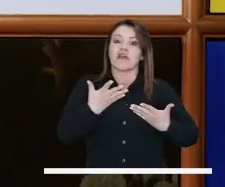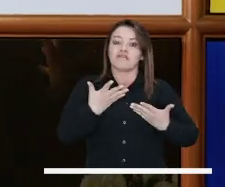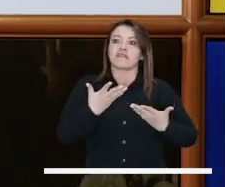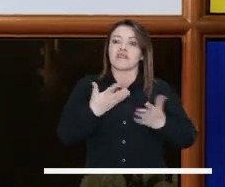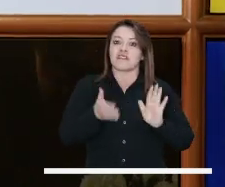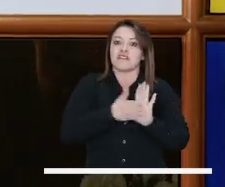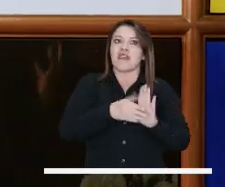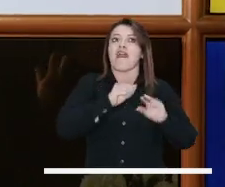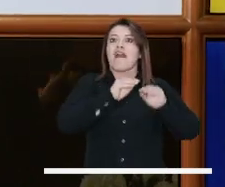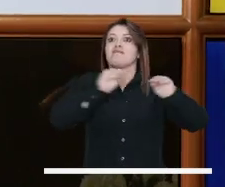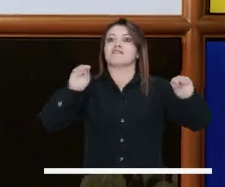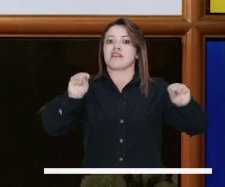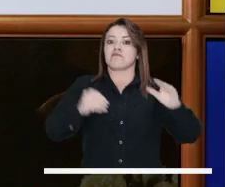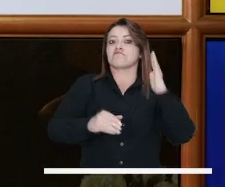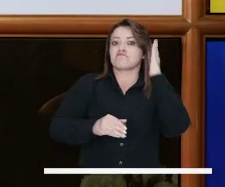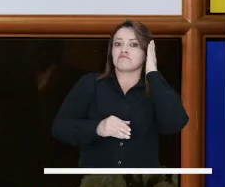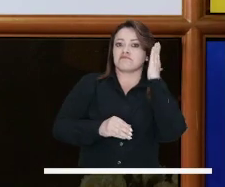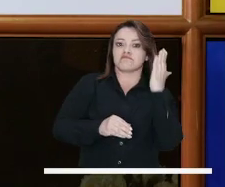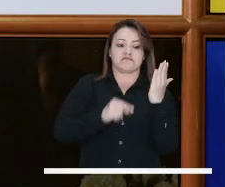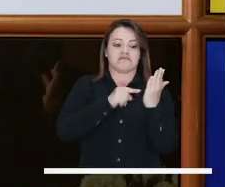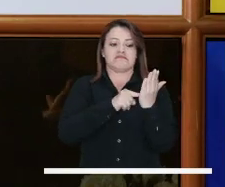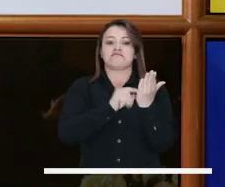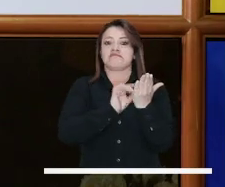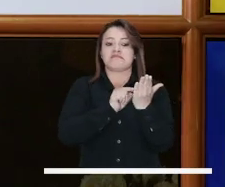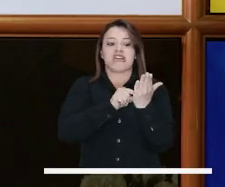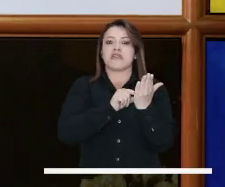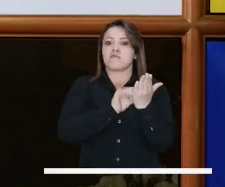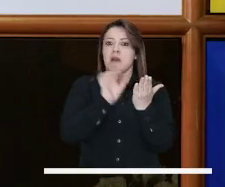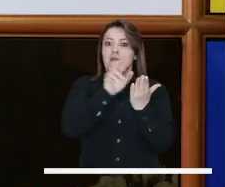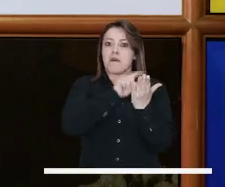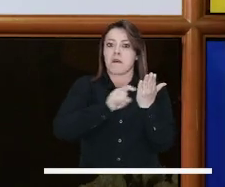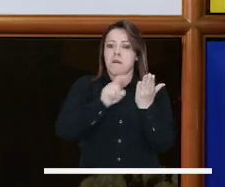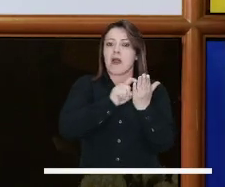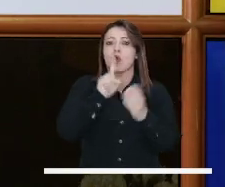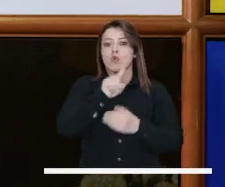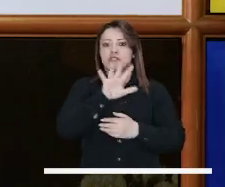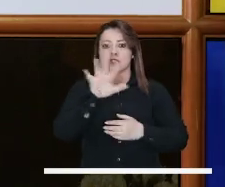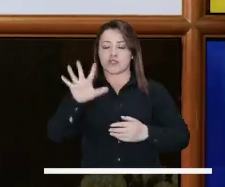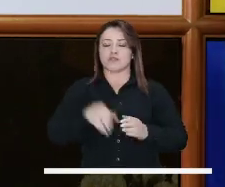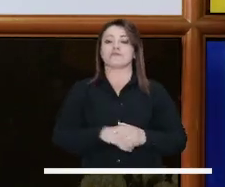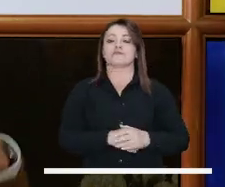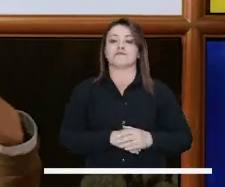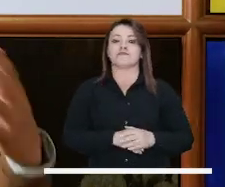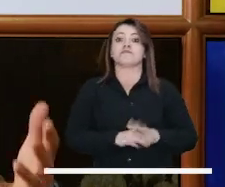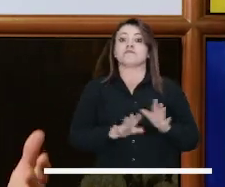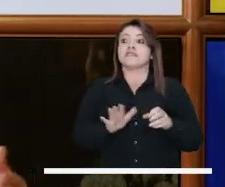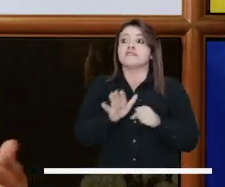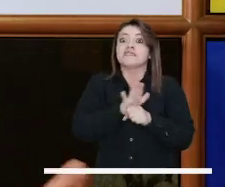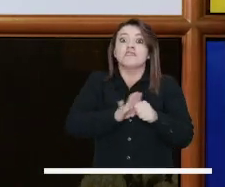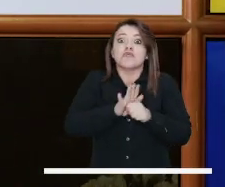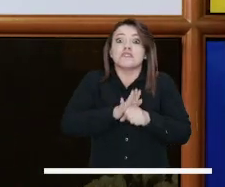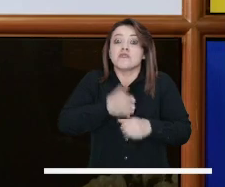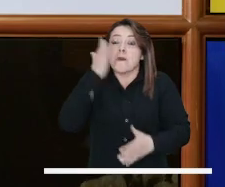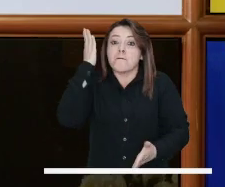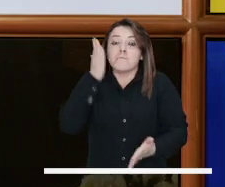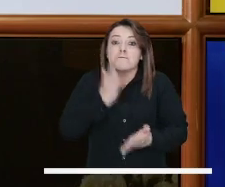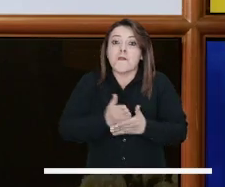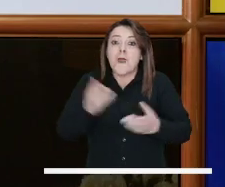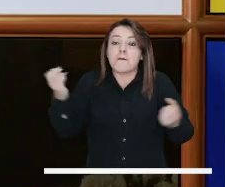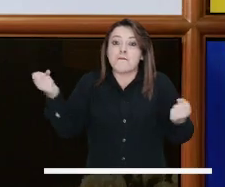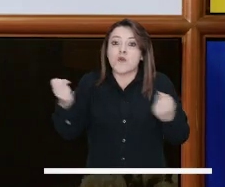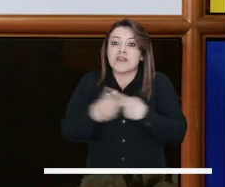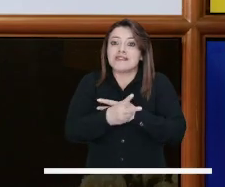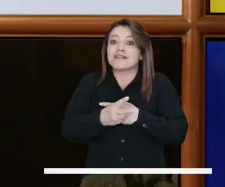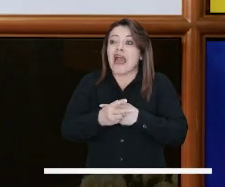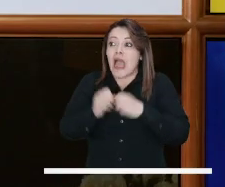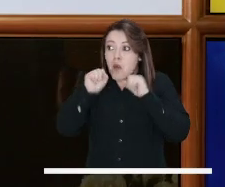y esa persona pues tenga la oportunidad de alguna forma de prevenir la situación. Ya, si el caso pasó, como comentaba ahorita